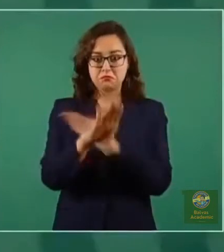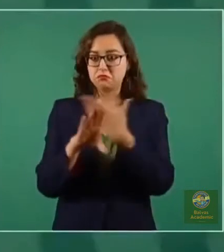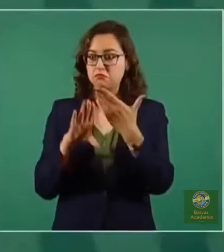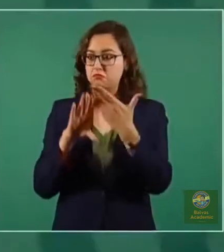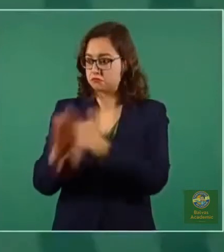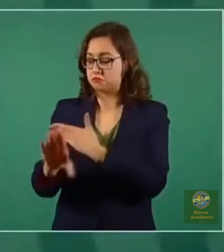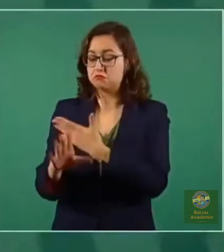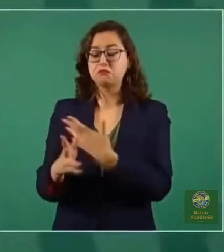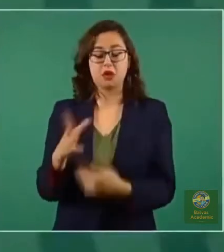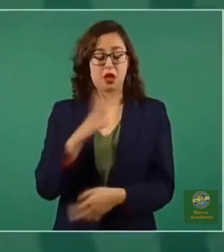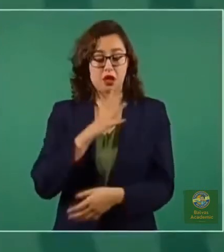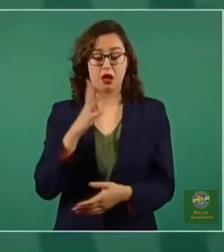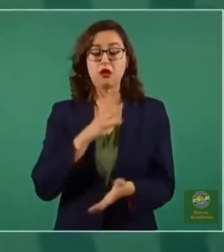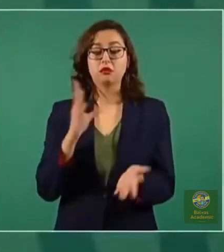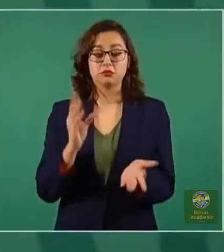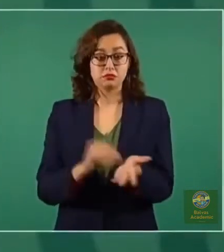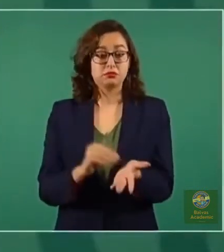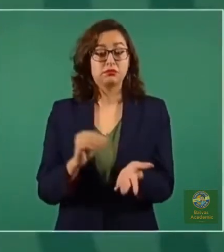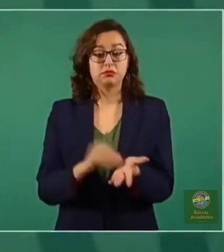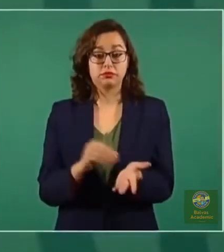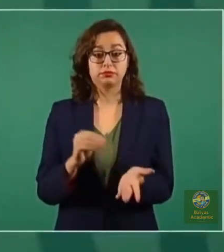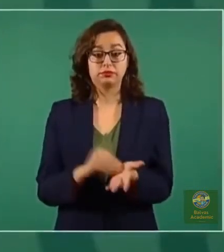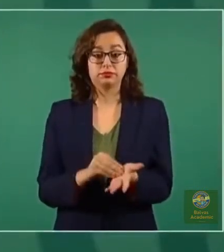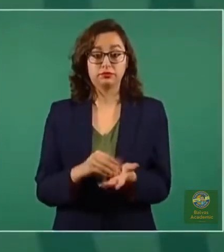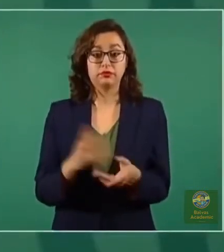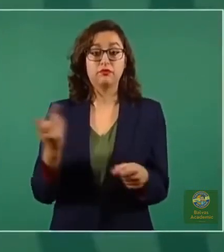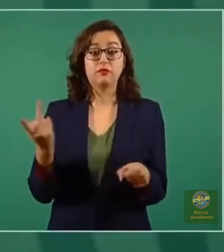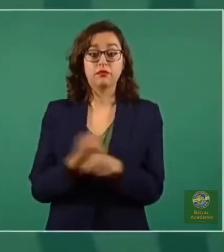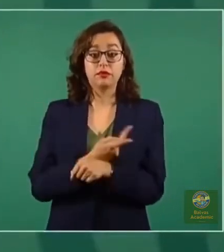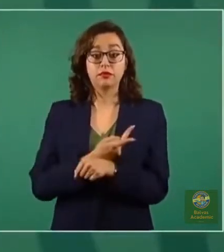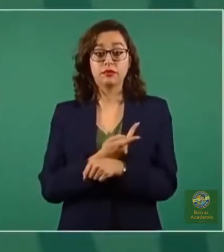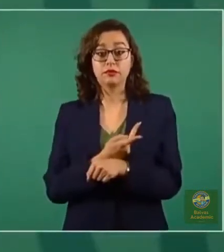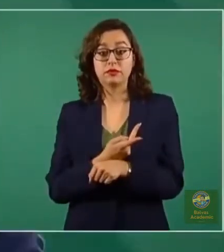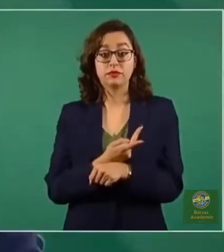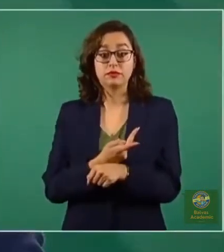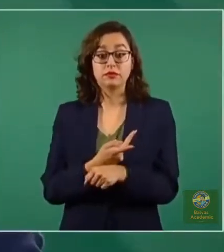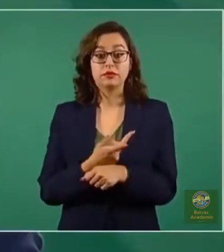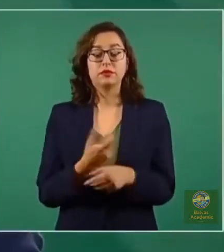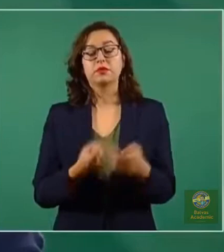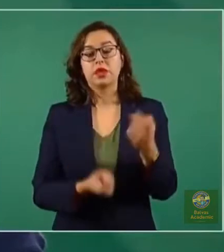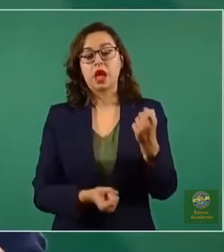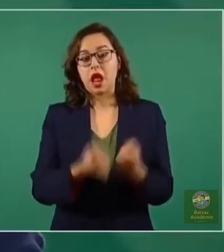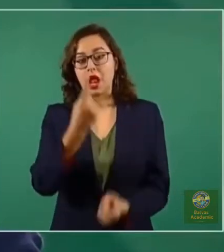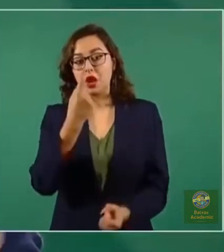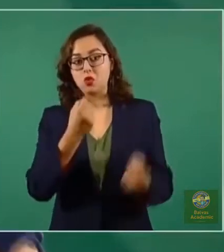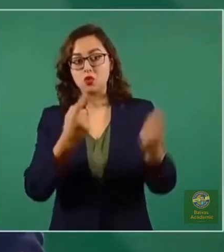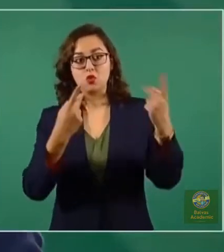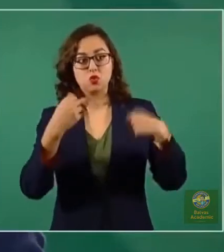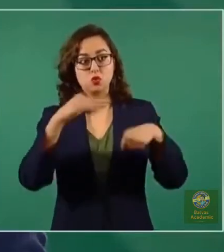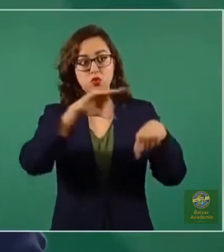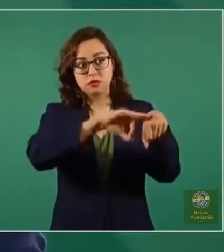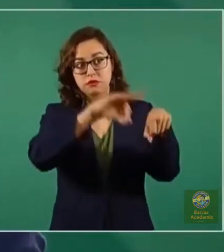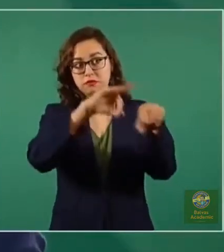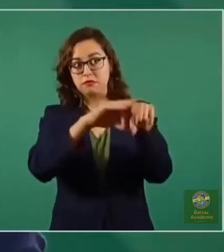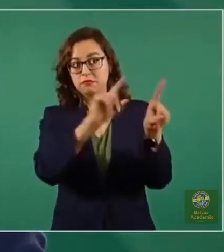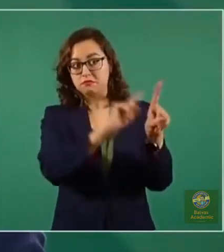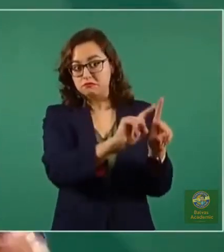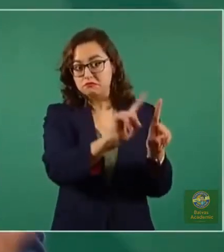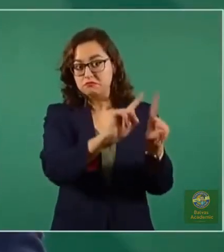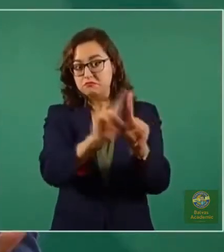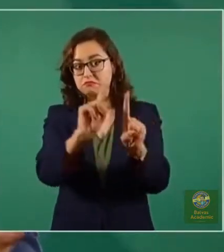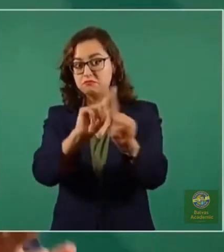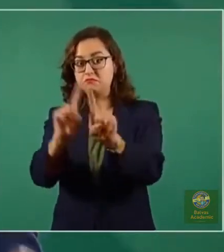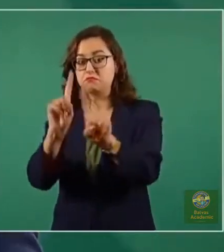complicaciones. En algunos casos, algunas compañías farmacéuticas que producen vacunas,